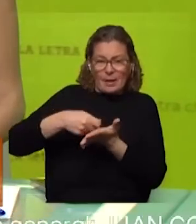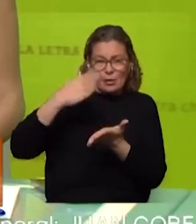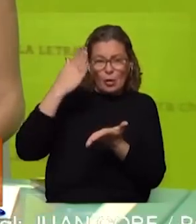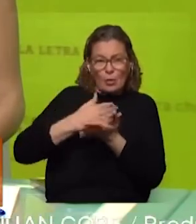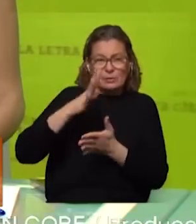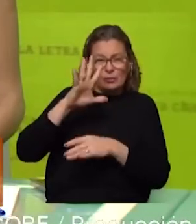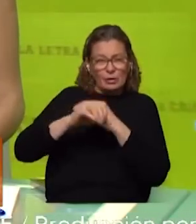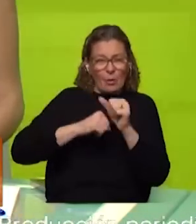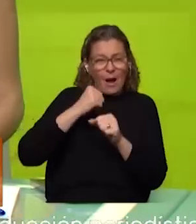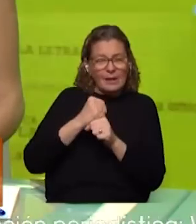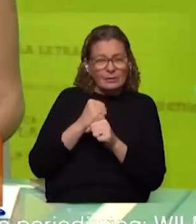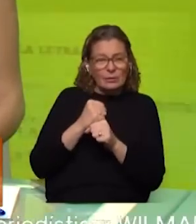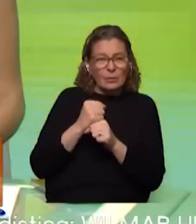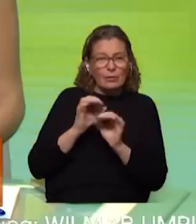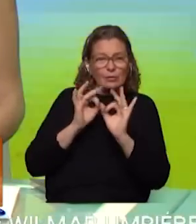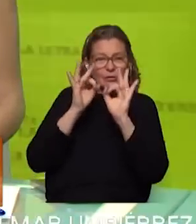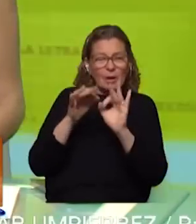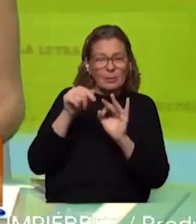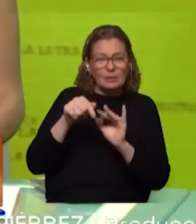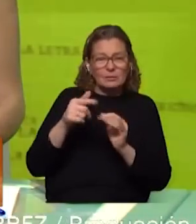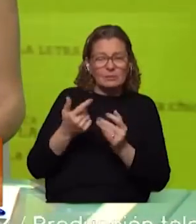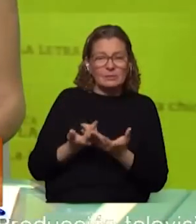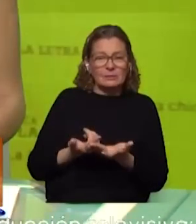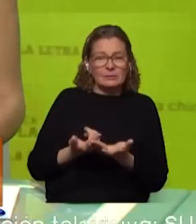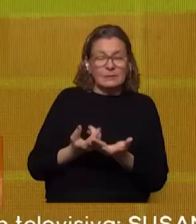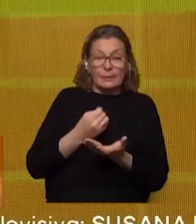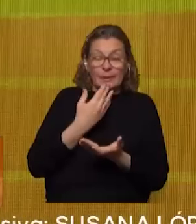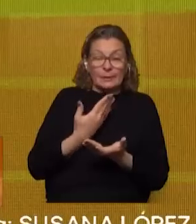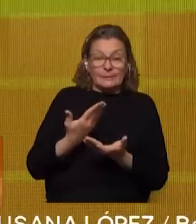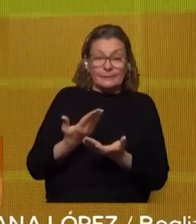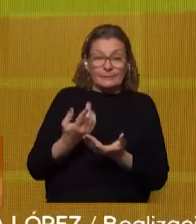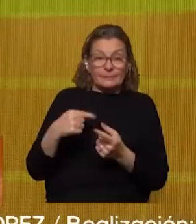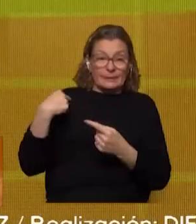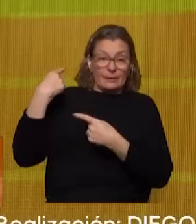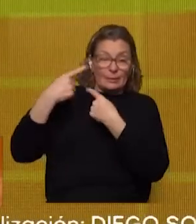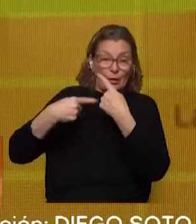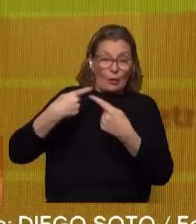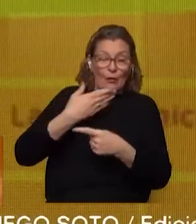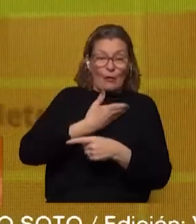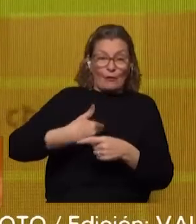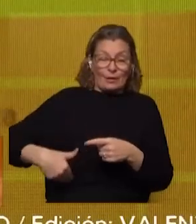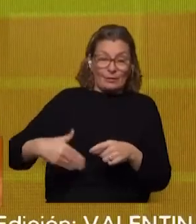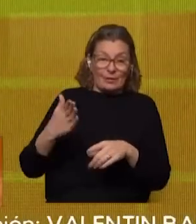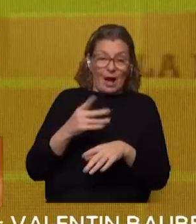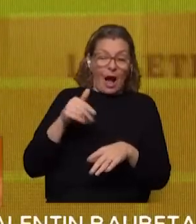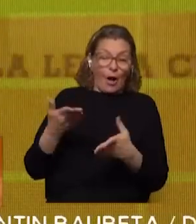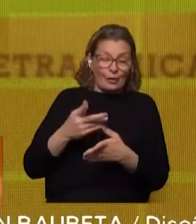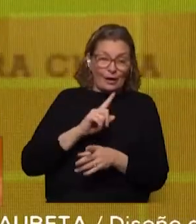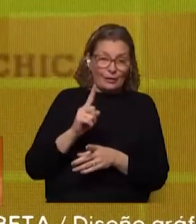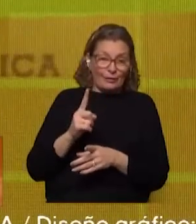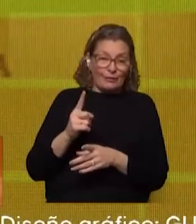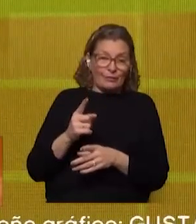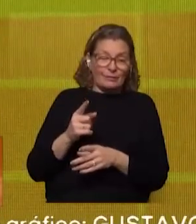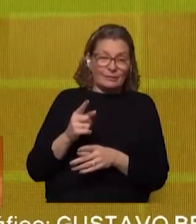quinquenios ¿cómo llegamos a esto? y bueno esto viene de gobiernos anteriores no es de ahora se